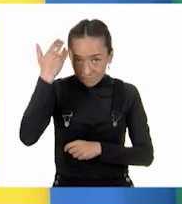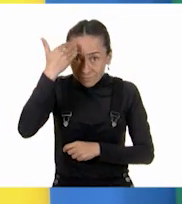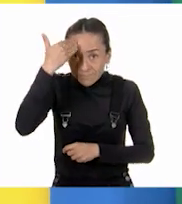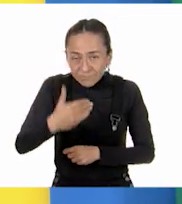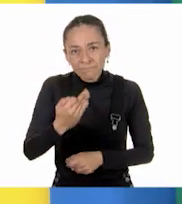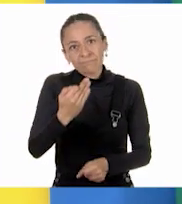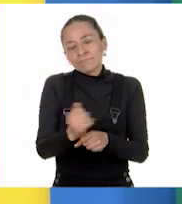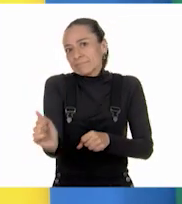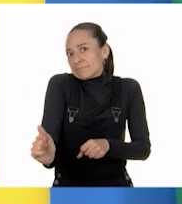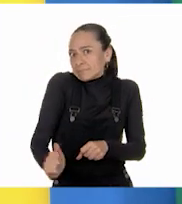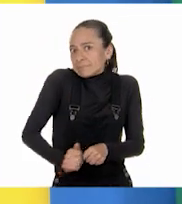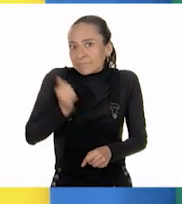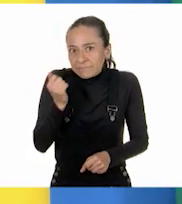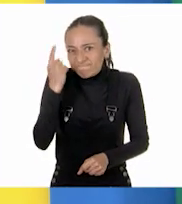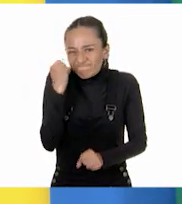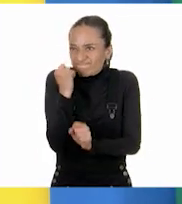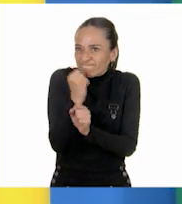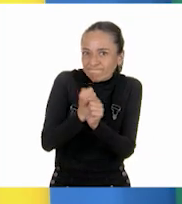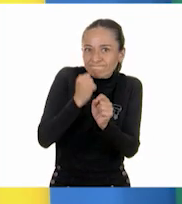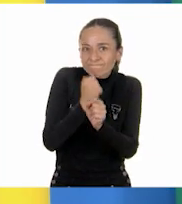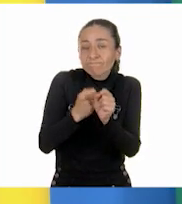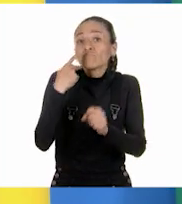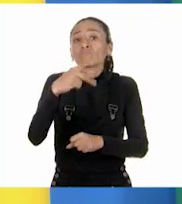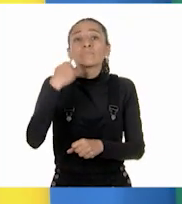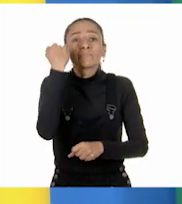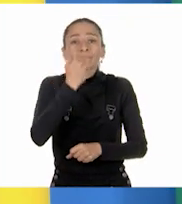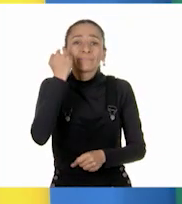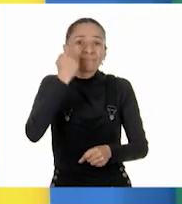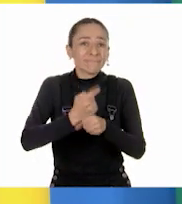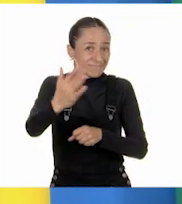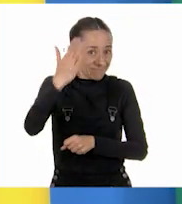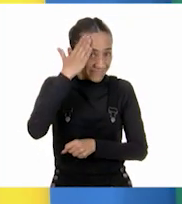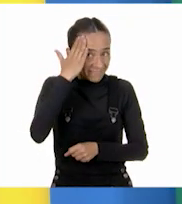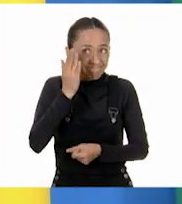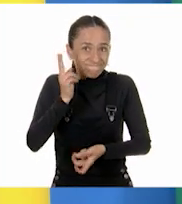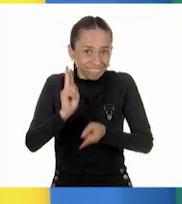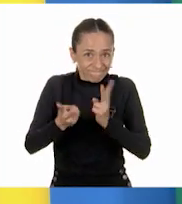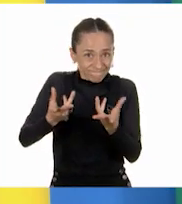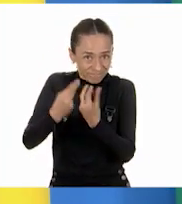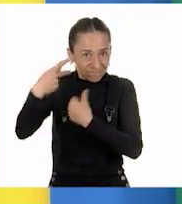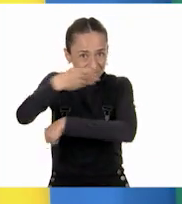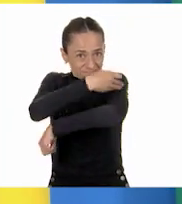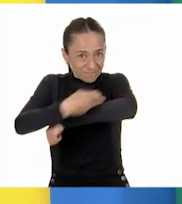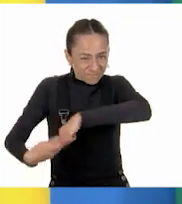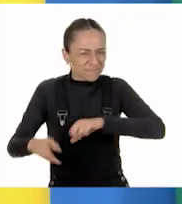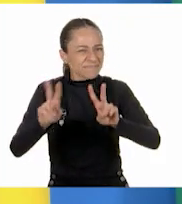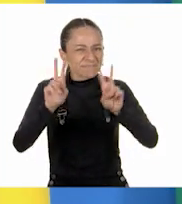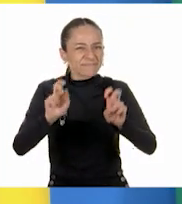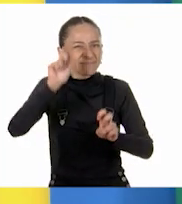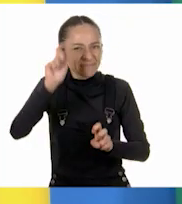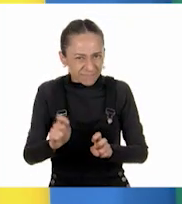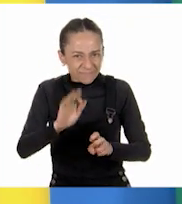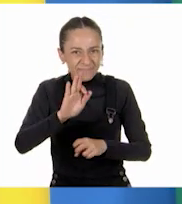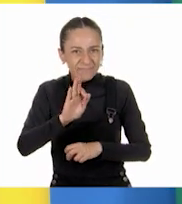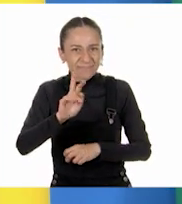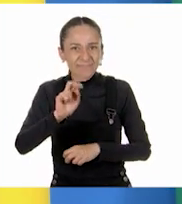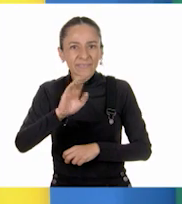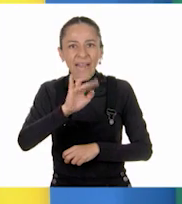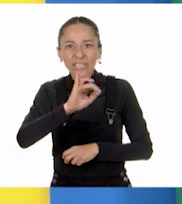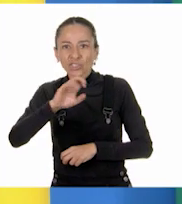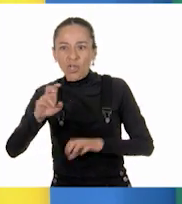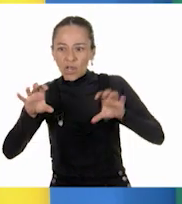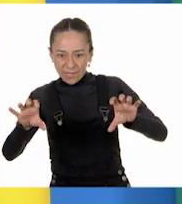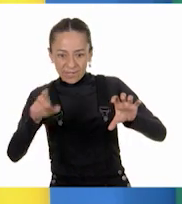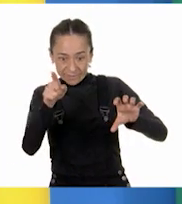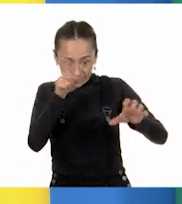para practicarla y platica con tu familia en tu lengua materna. Por hoy hemos terminado con fracciones entre dos fracciones